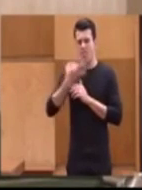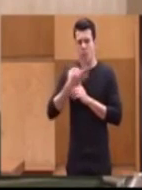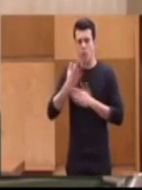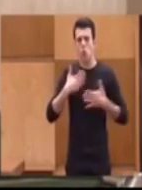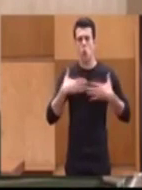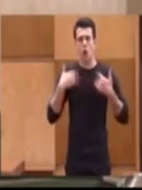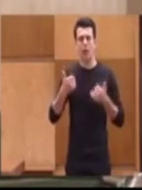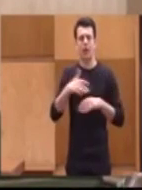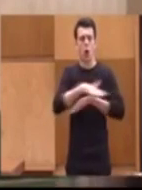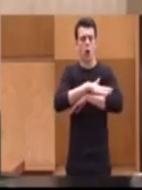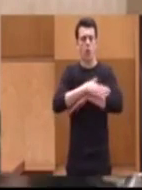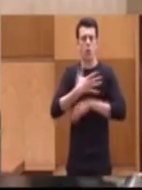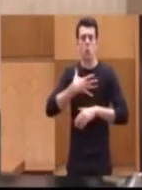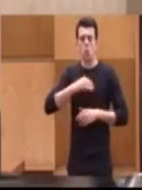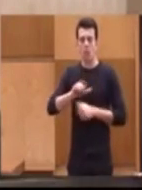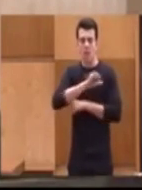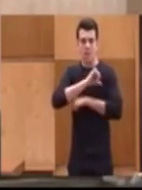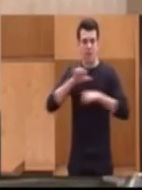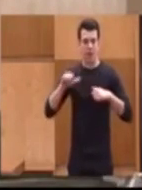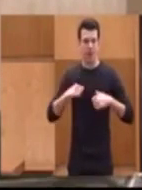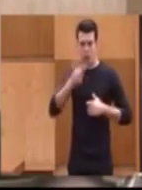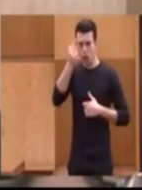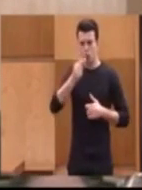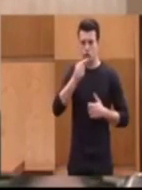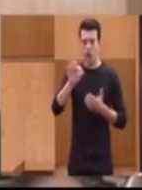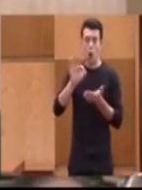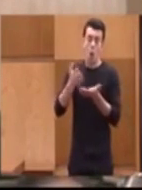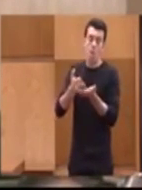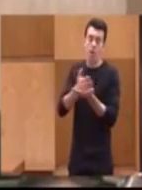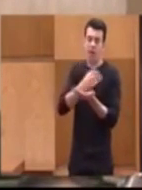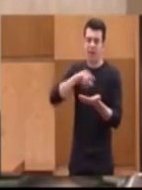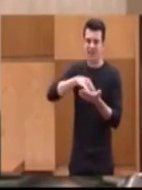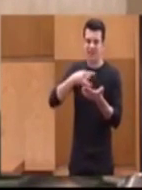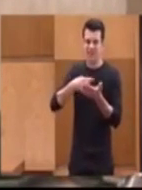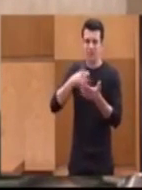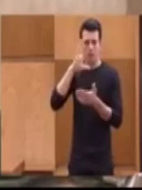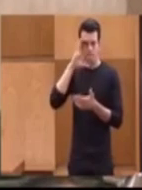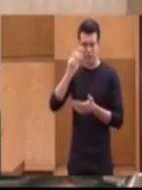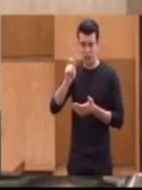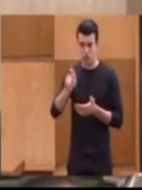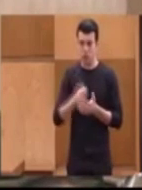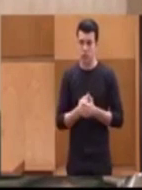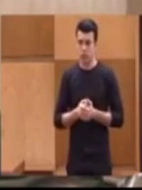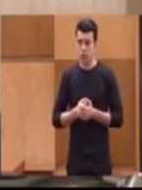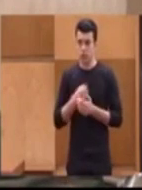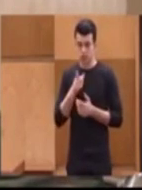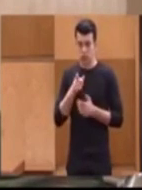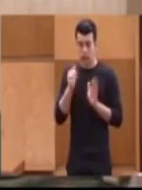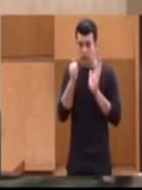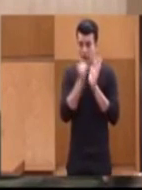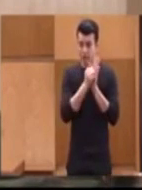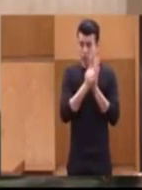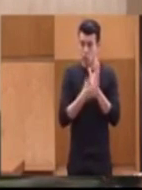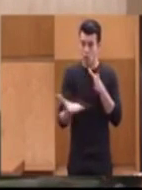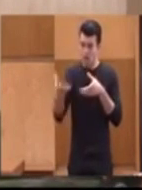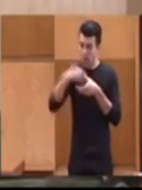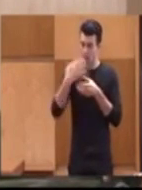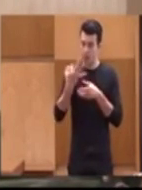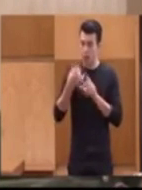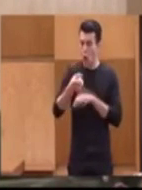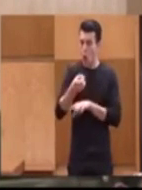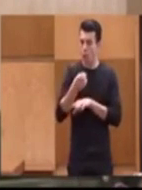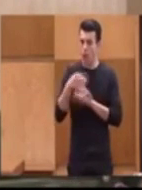pueda privatizar total o parcialmente el sistema público de pensiones. Un artículo que además recoja también como obligación